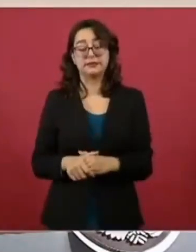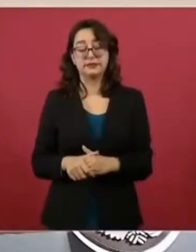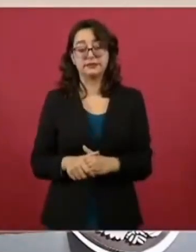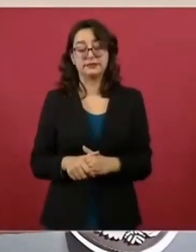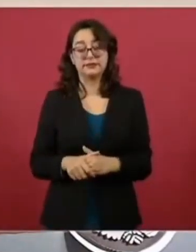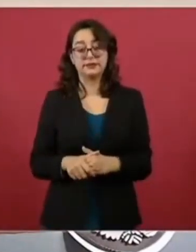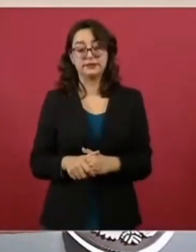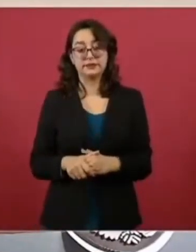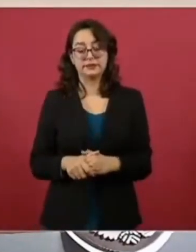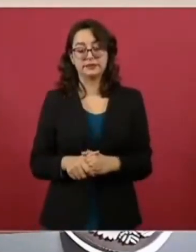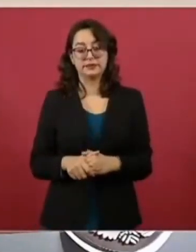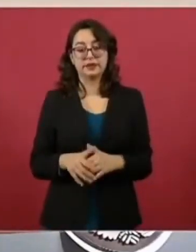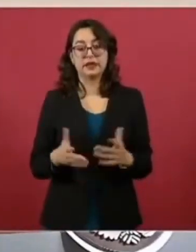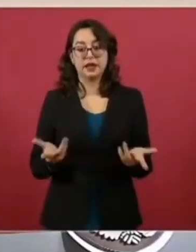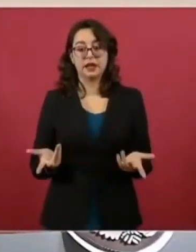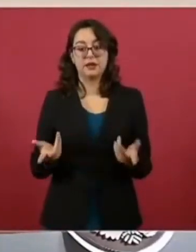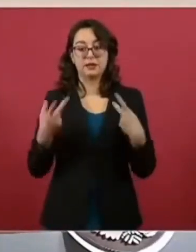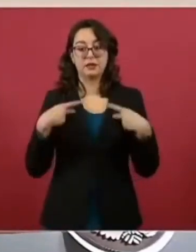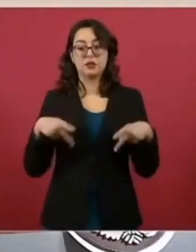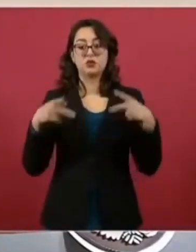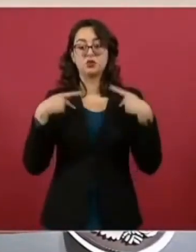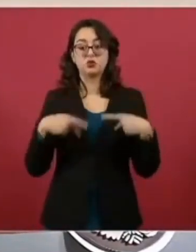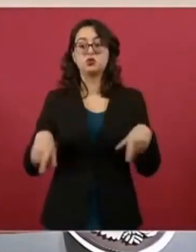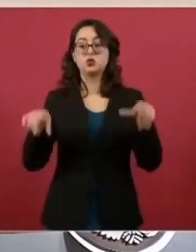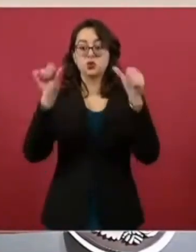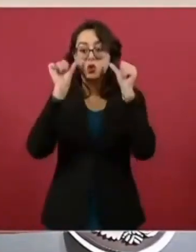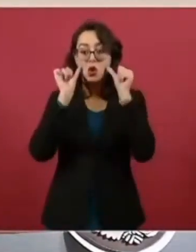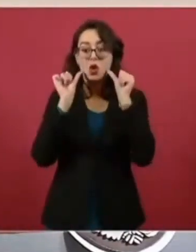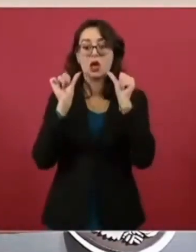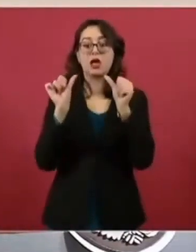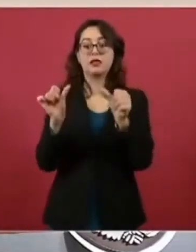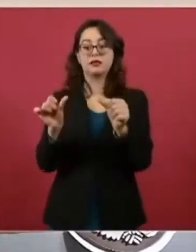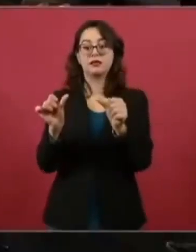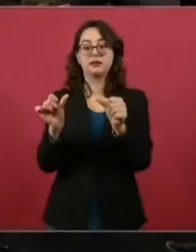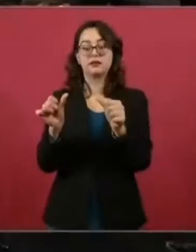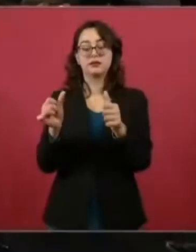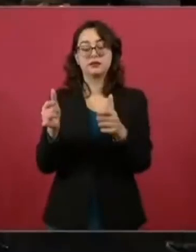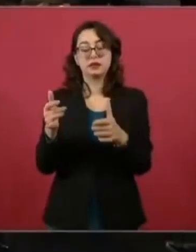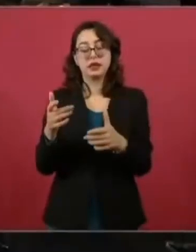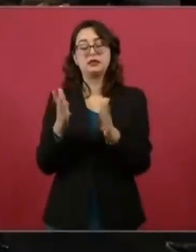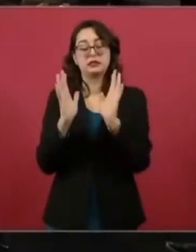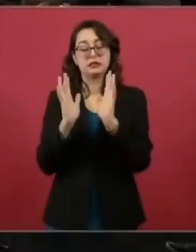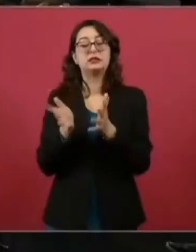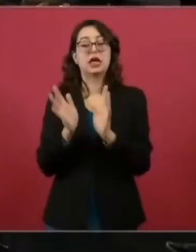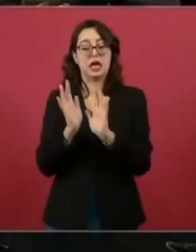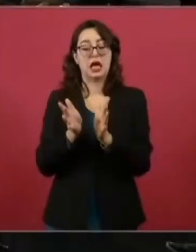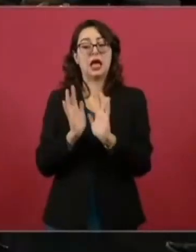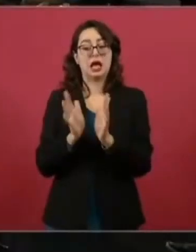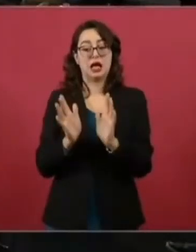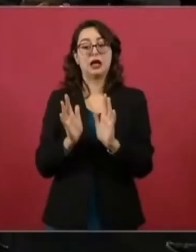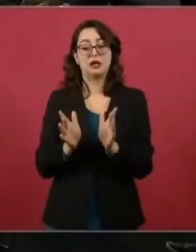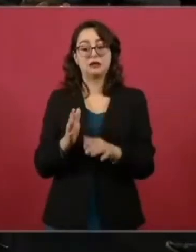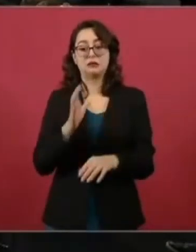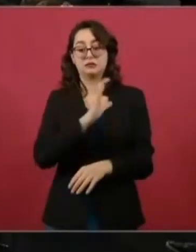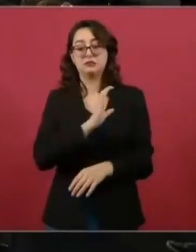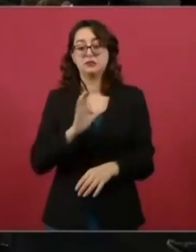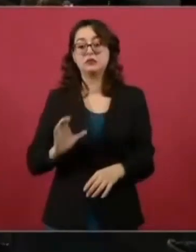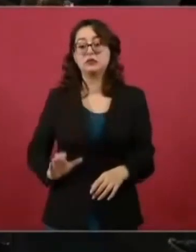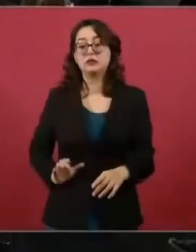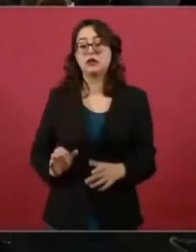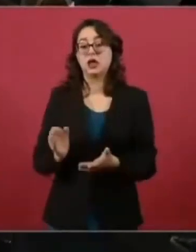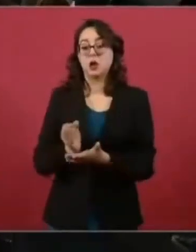a atender al pueblo. Cuando se trata, pues, de